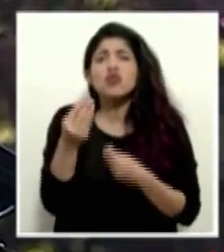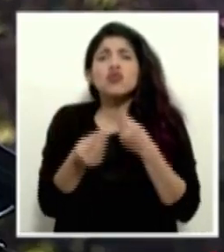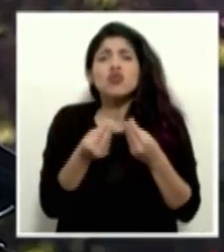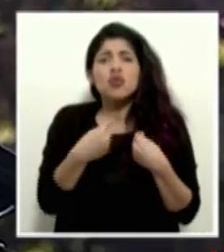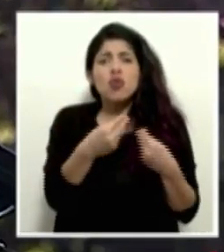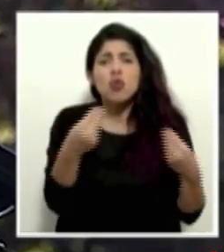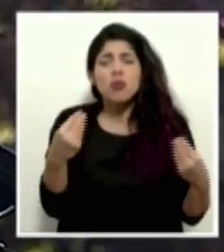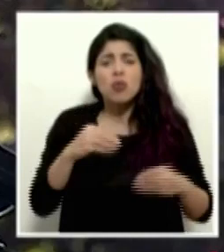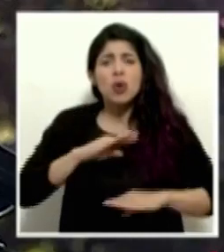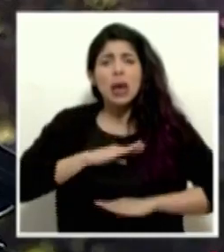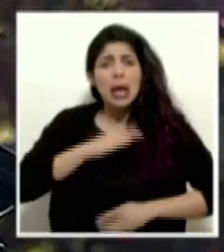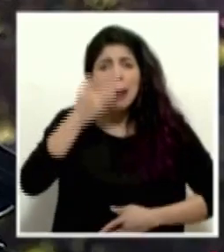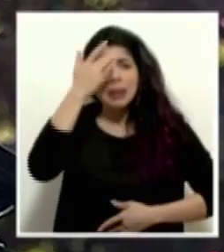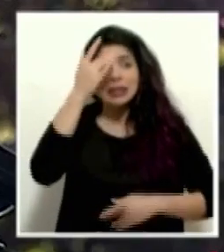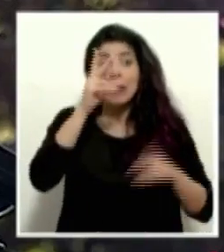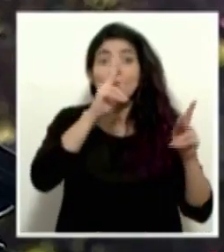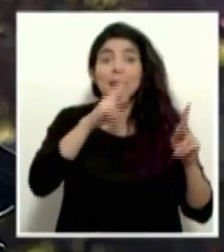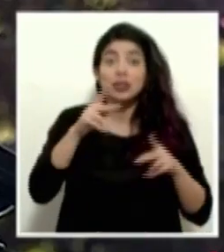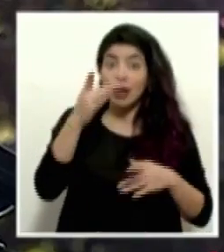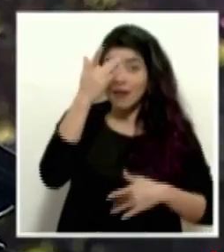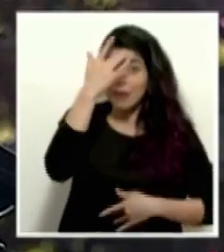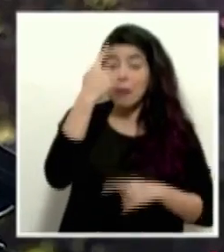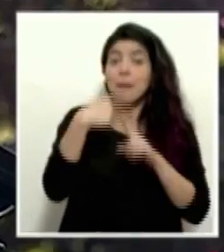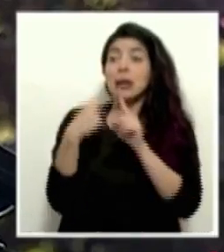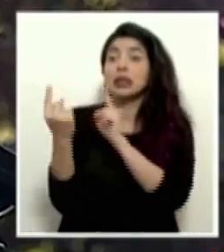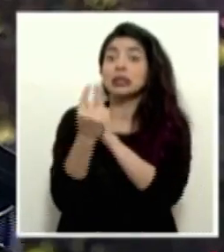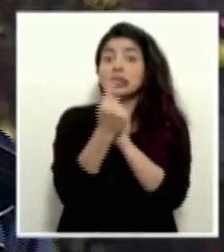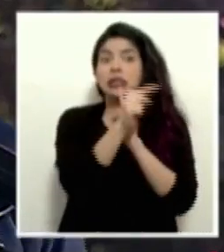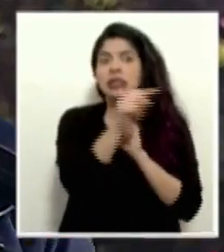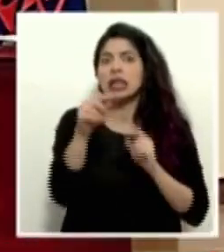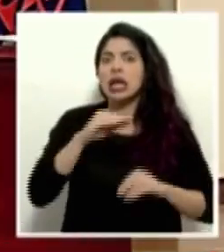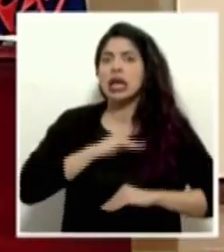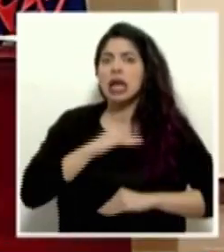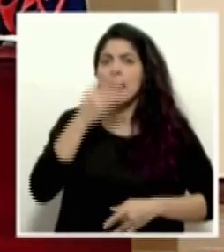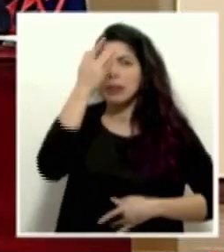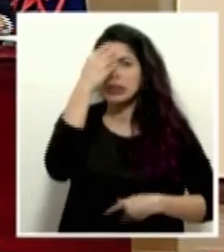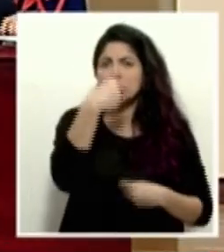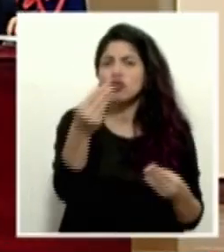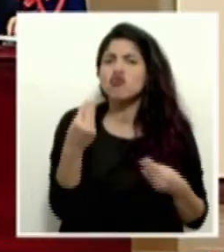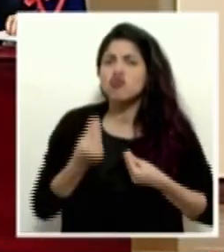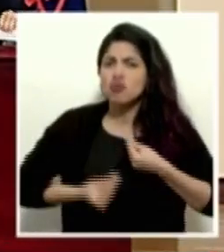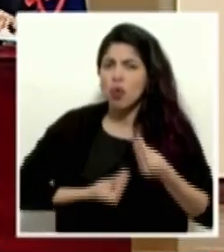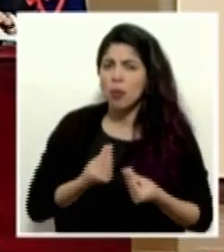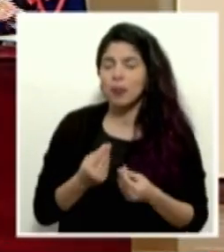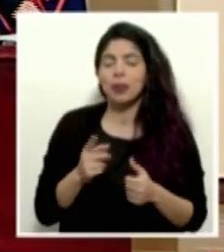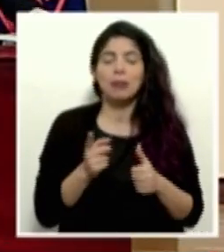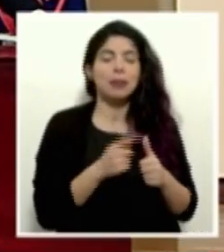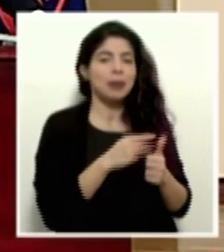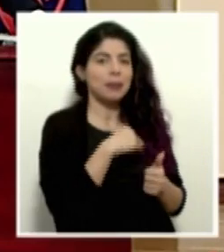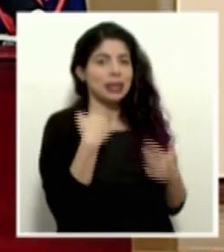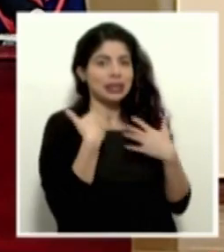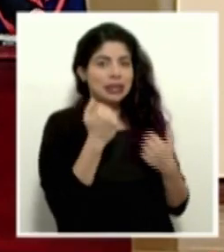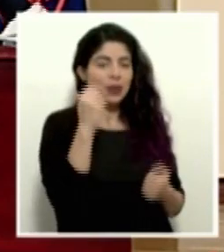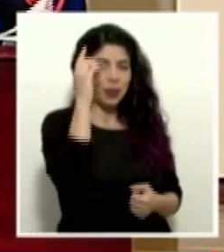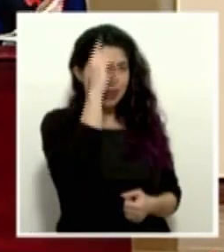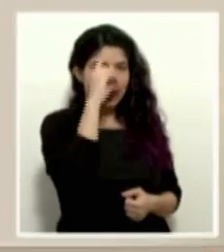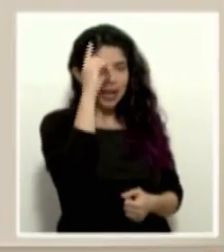las incapacidades de las personas contagiadas y los contactos? Iniciamos con el ministro de Salud, el doctor Daniel Salas.